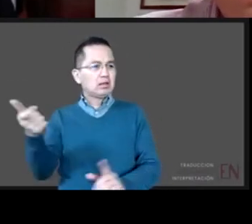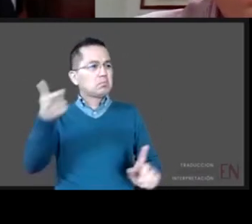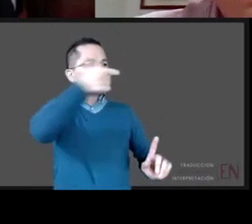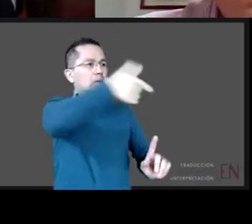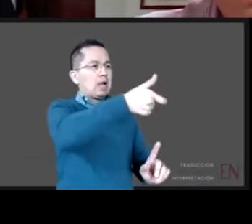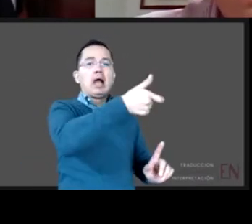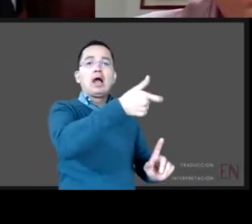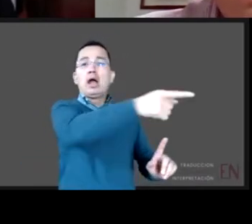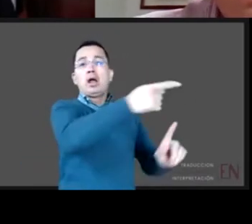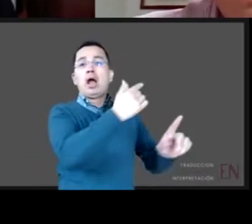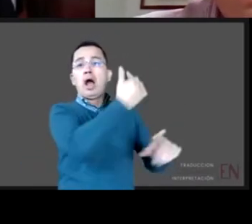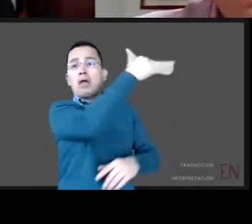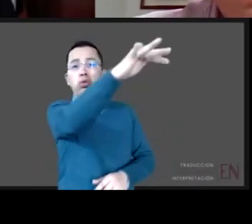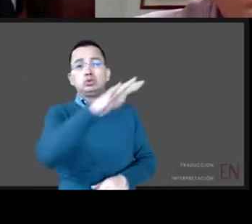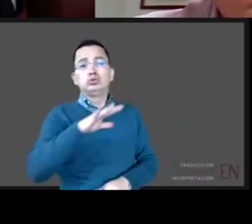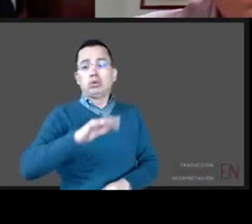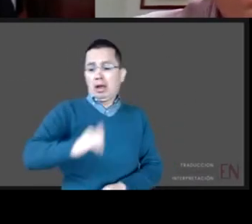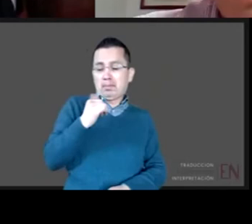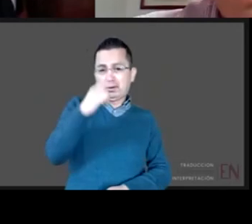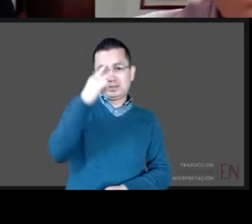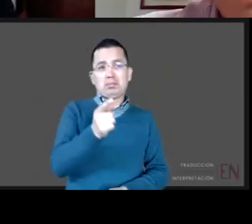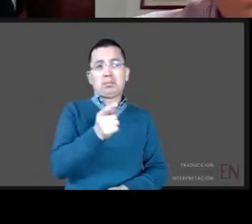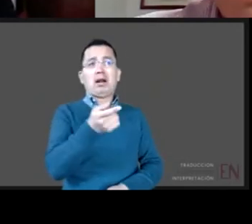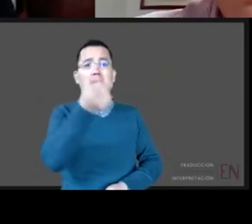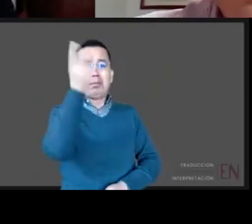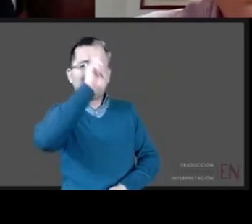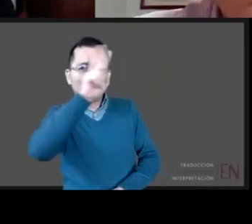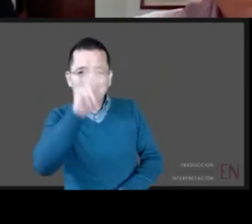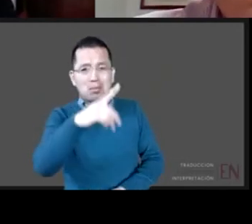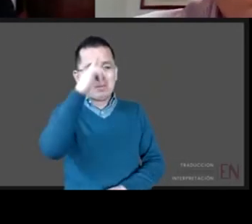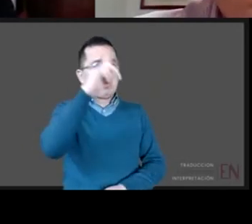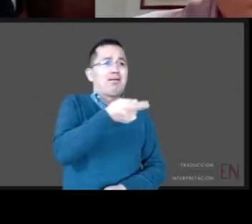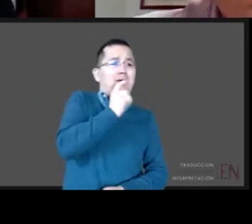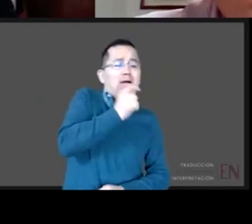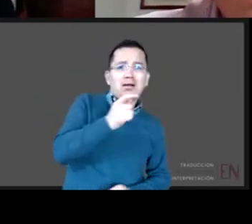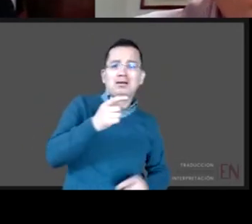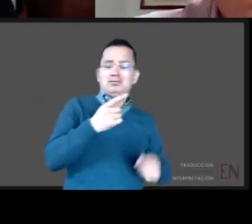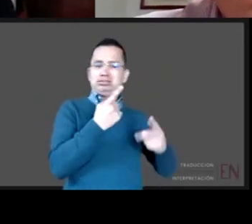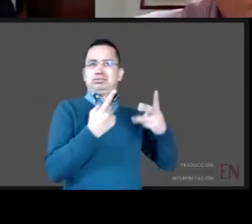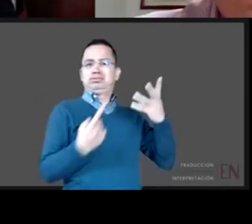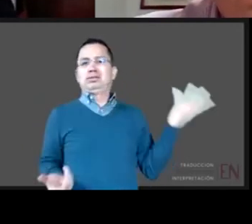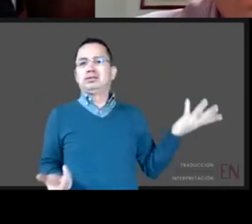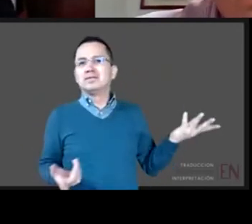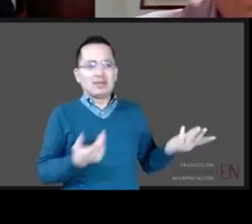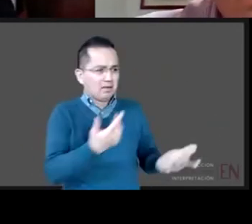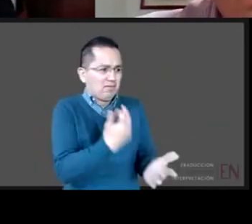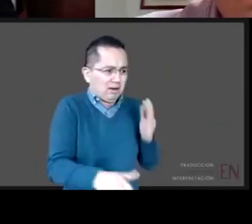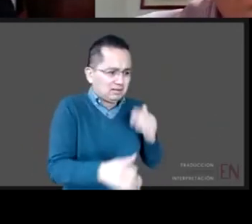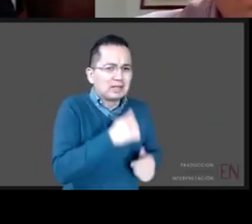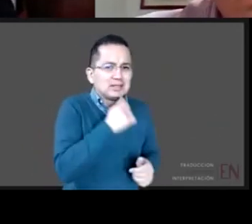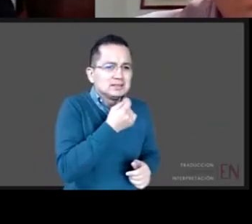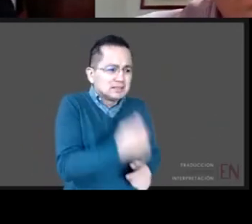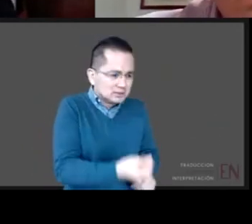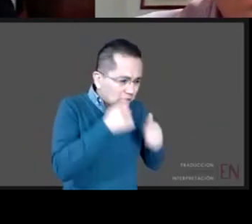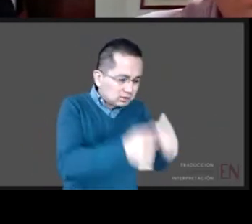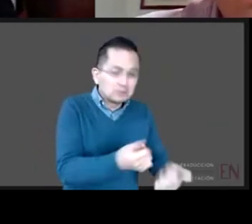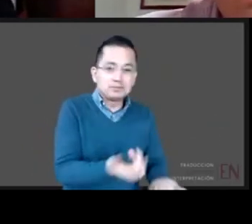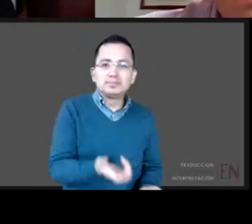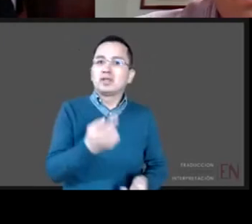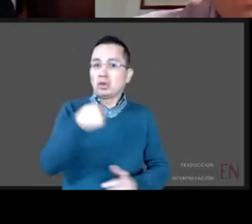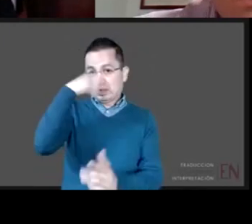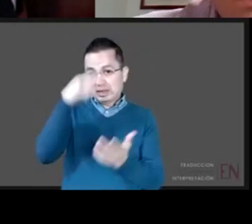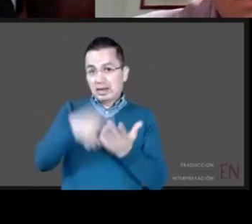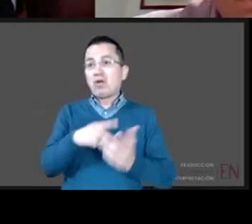ilícitas y no llega ni siquiera al hogar. Entonces, complejidad, diferencia, diversidad y debilidad institucional serían